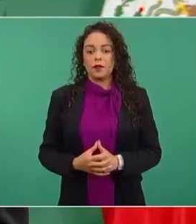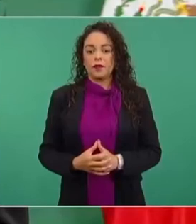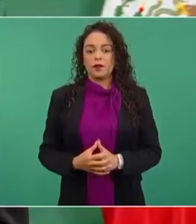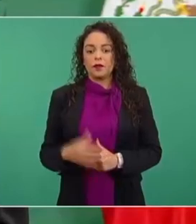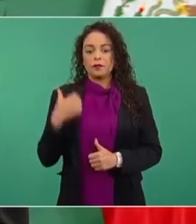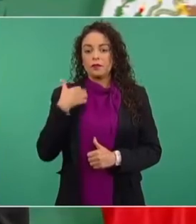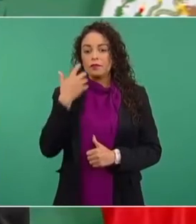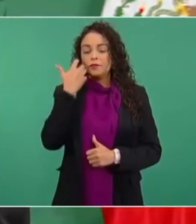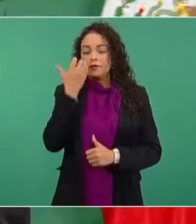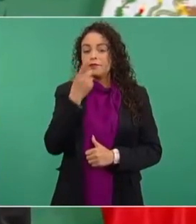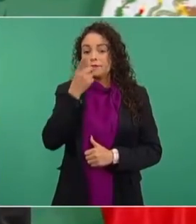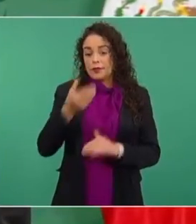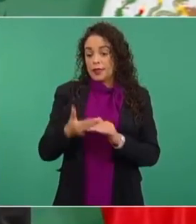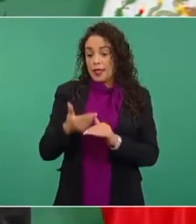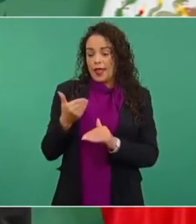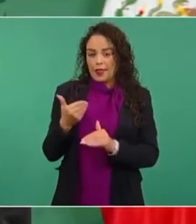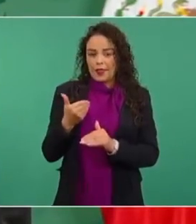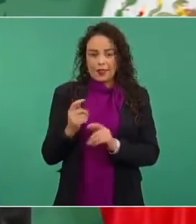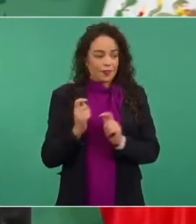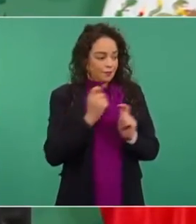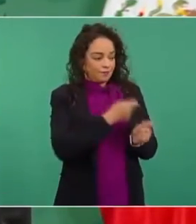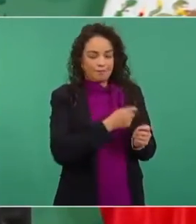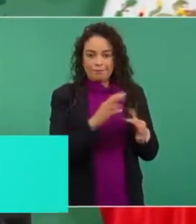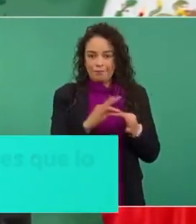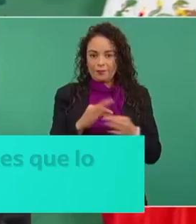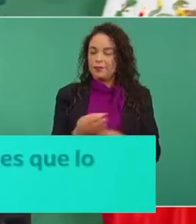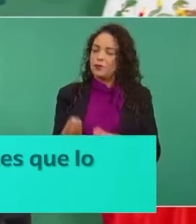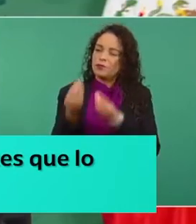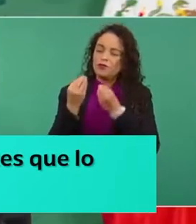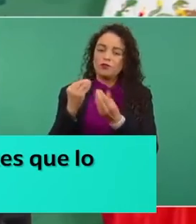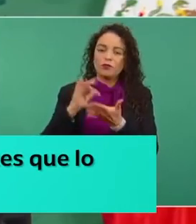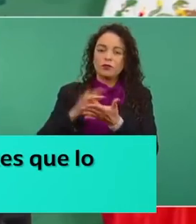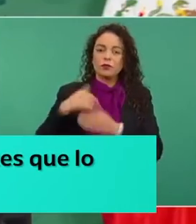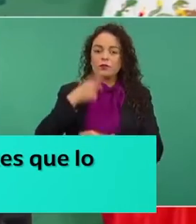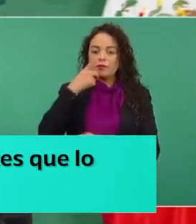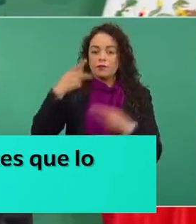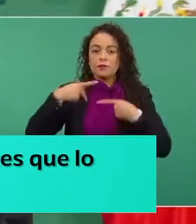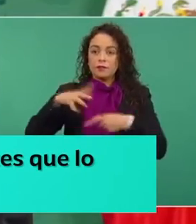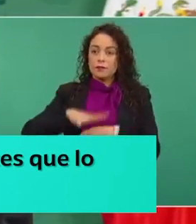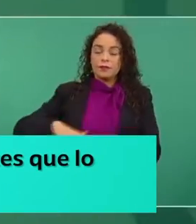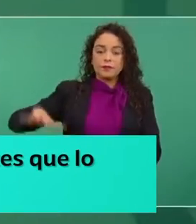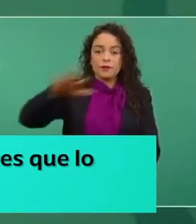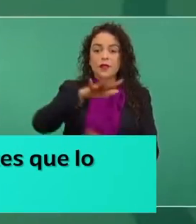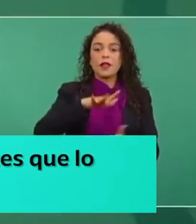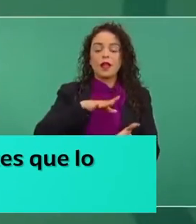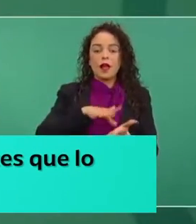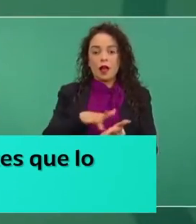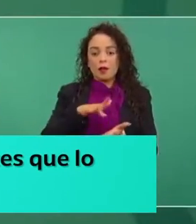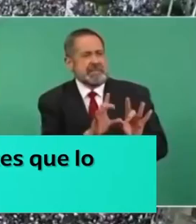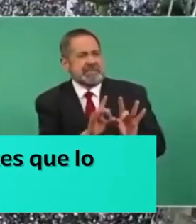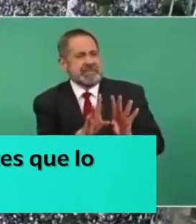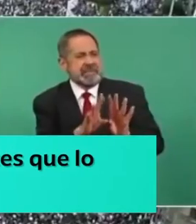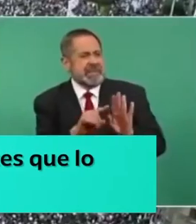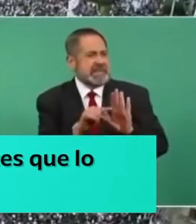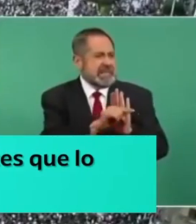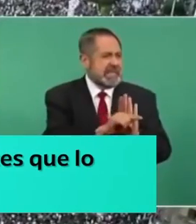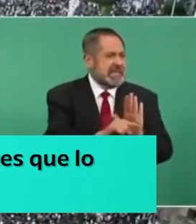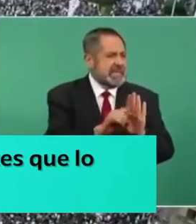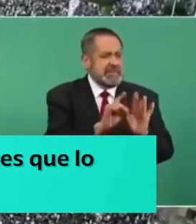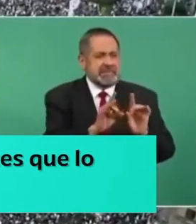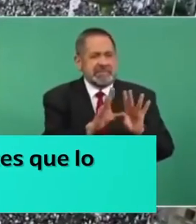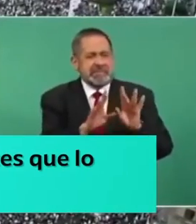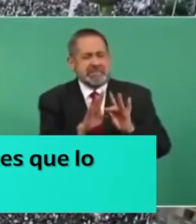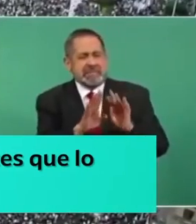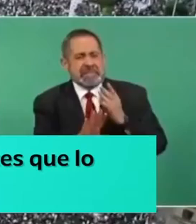El presidente de México, Andrés Manuel López Obrador, agradeció el apoyo y respaldo de los simpatizantes que asistieron al Zócalo de la